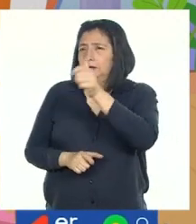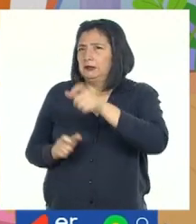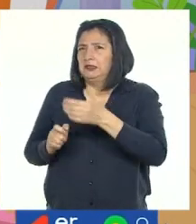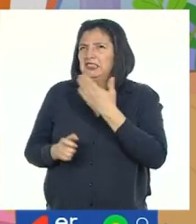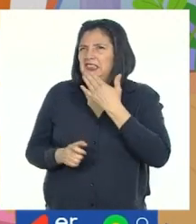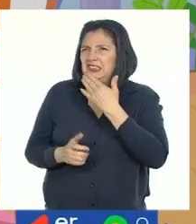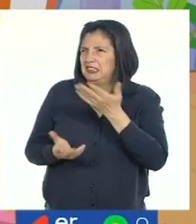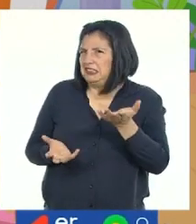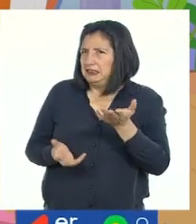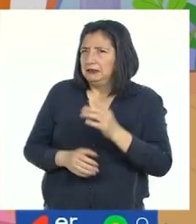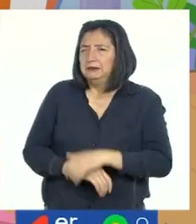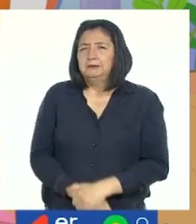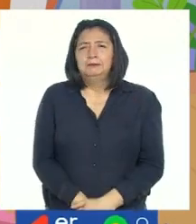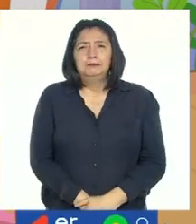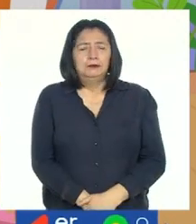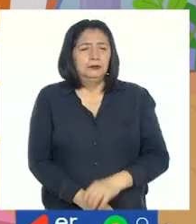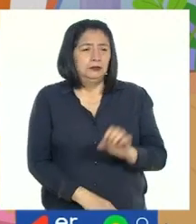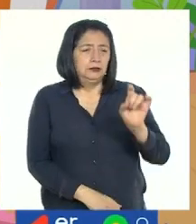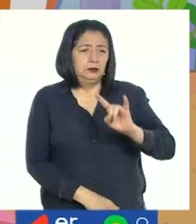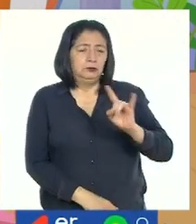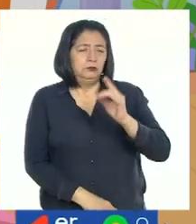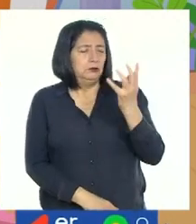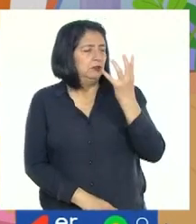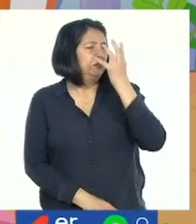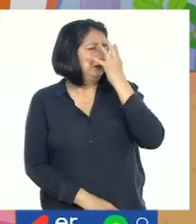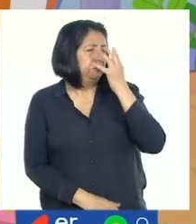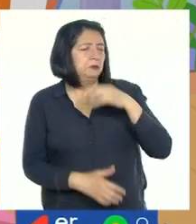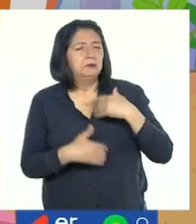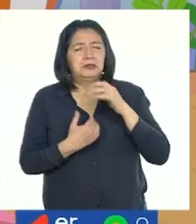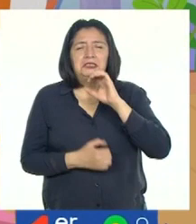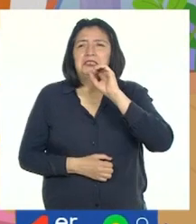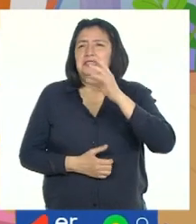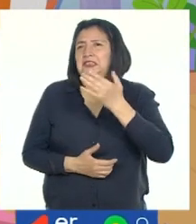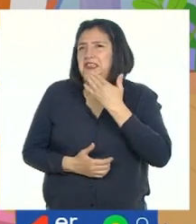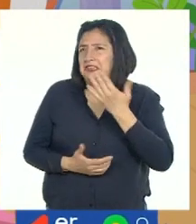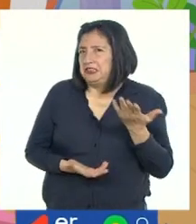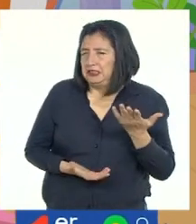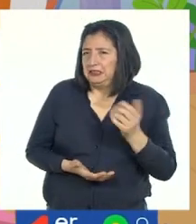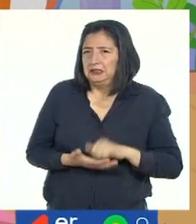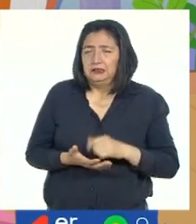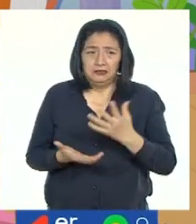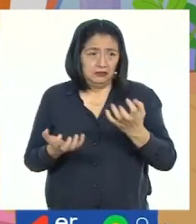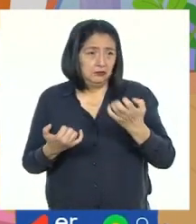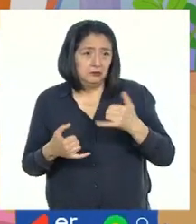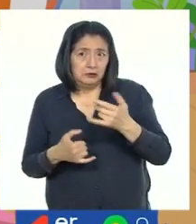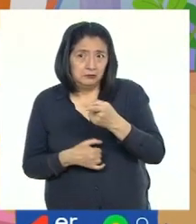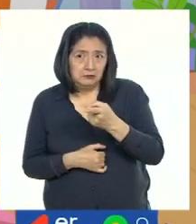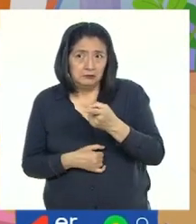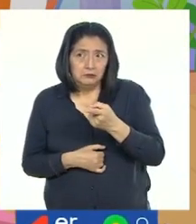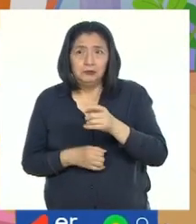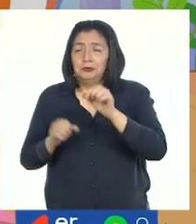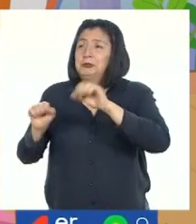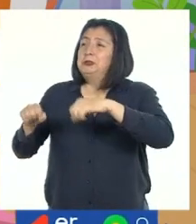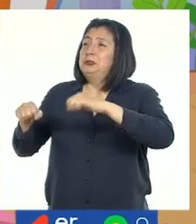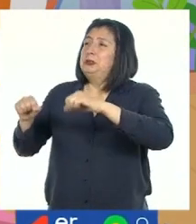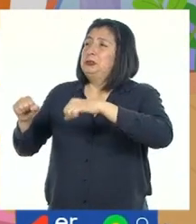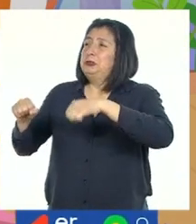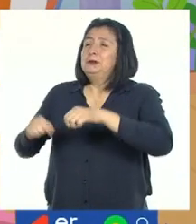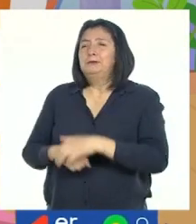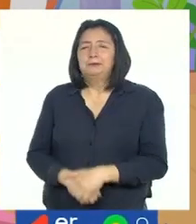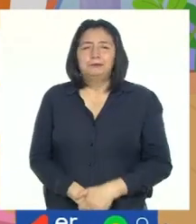de quién se trata. El que usa la máscara puede dar pistas del personaje. ¿Quiere jugar? ¡Sí!